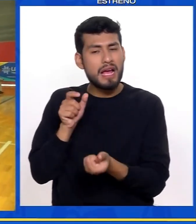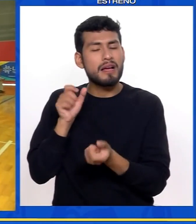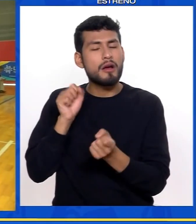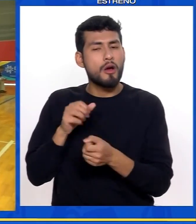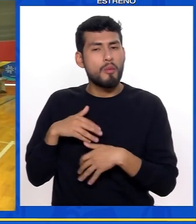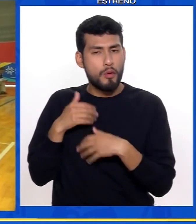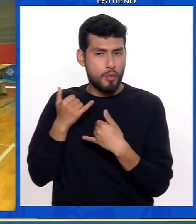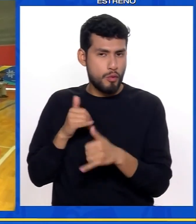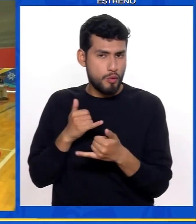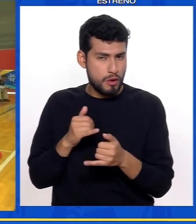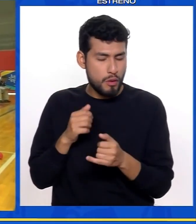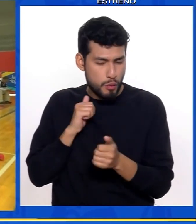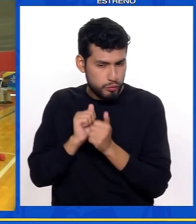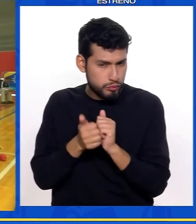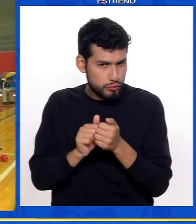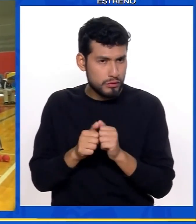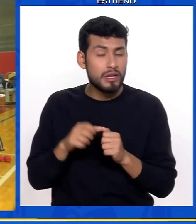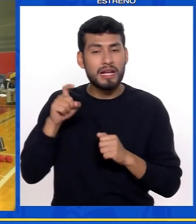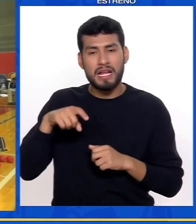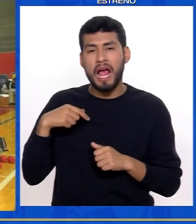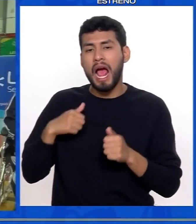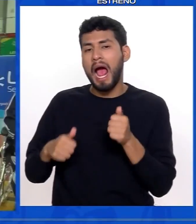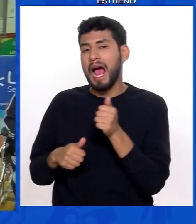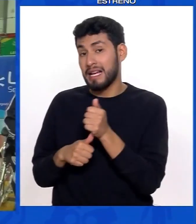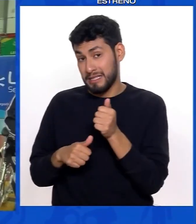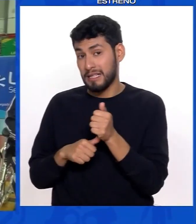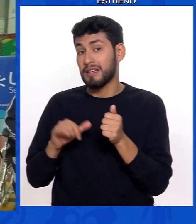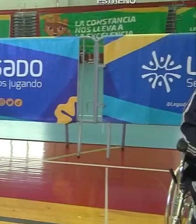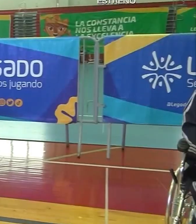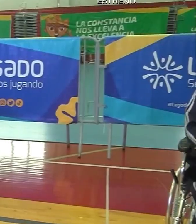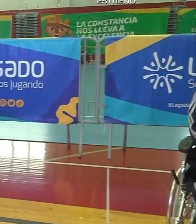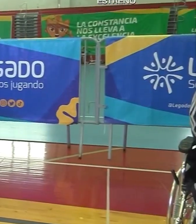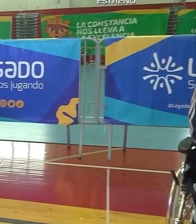canaleta, para poder jugar. Y también necesitan un asistente propio.